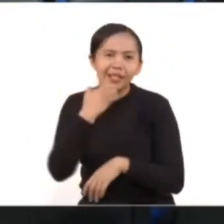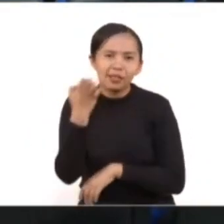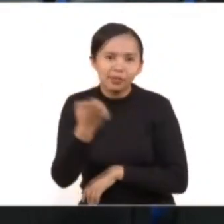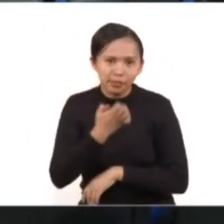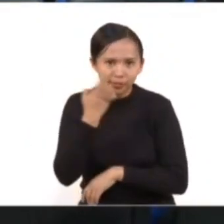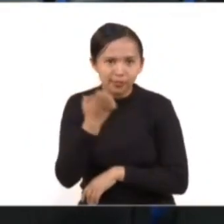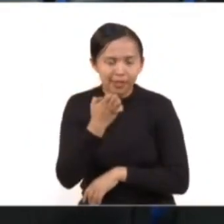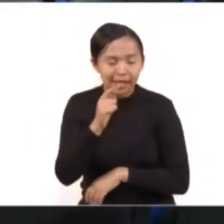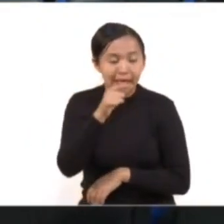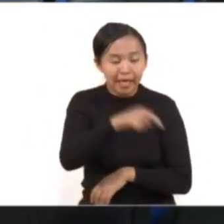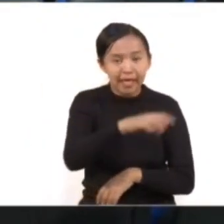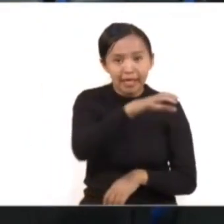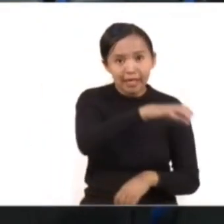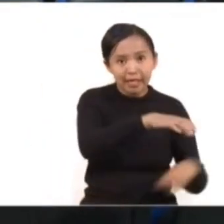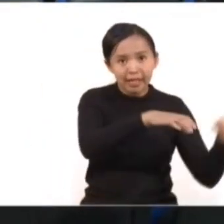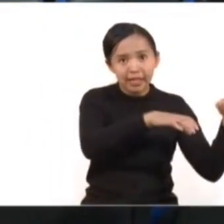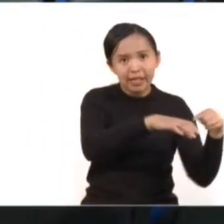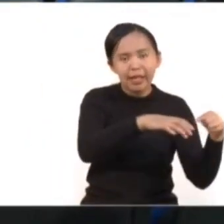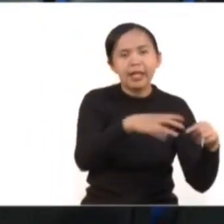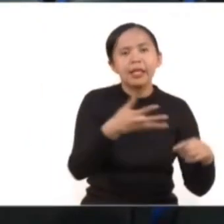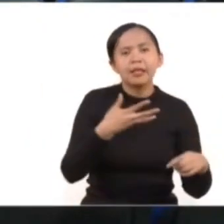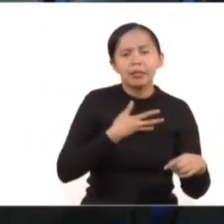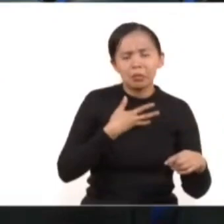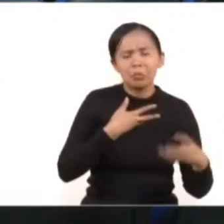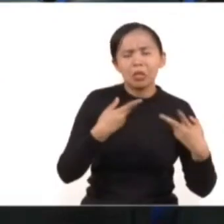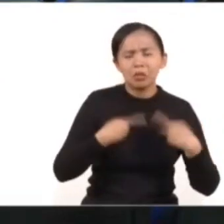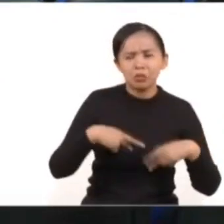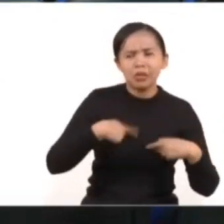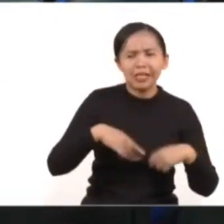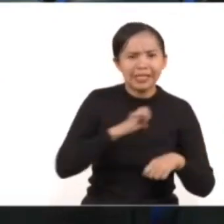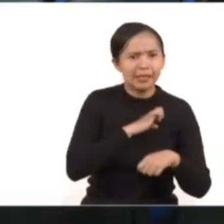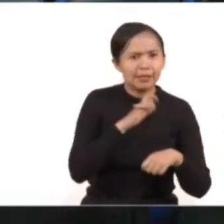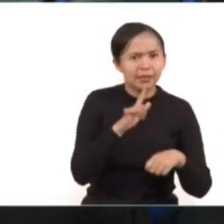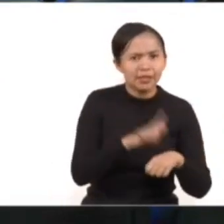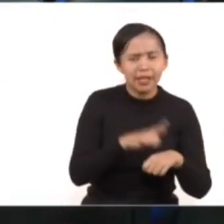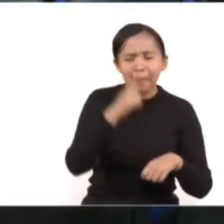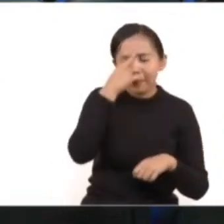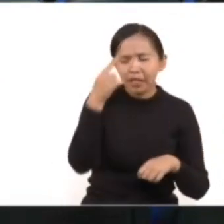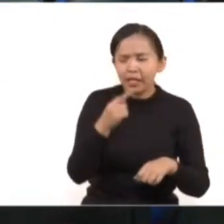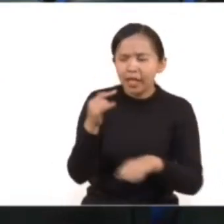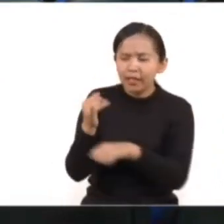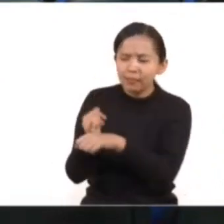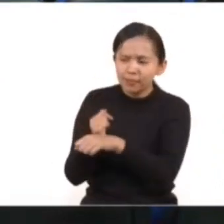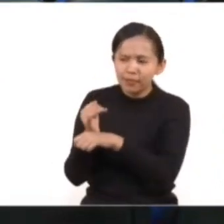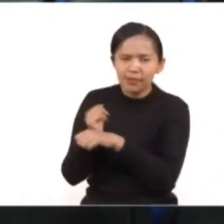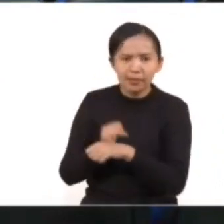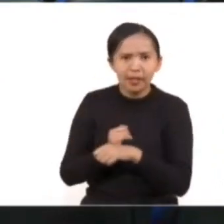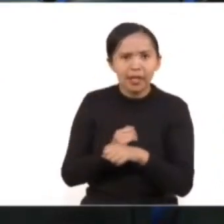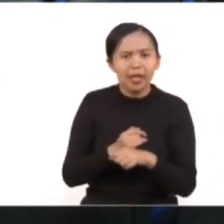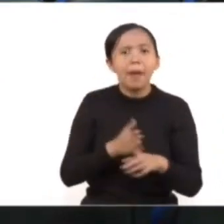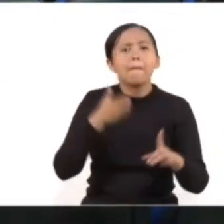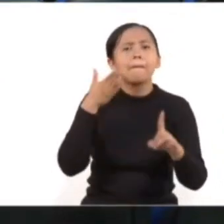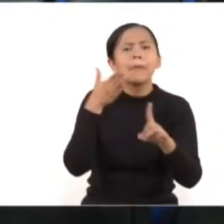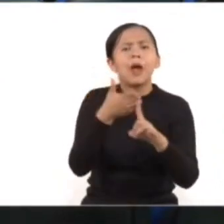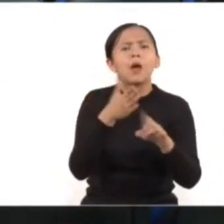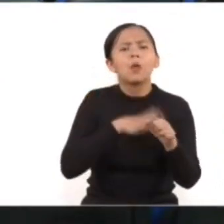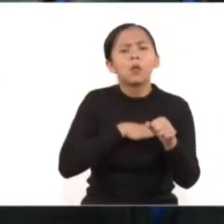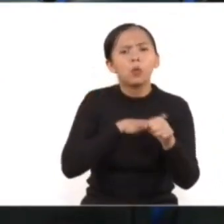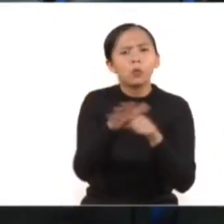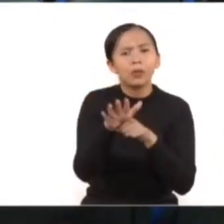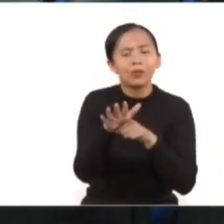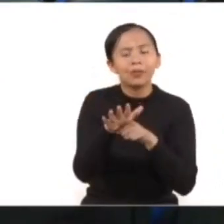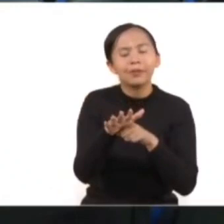Esta unidad tiene peritos, médicos y policías de investigación dedicados exclusivamente